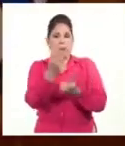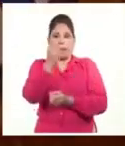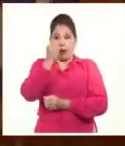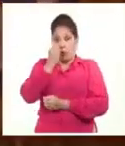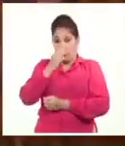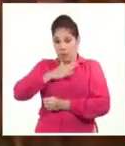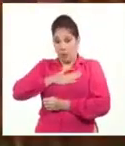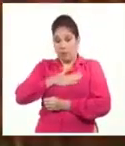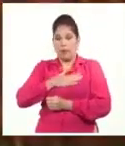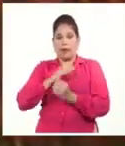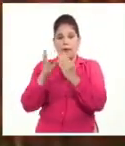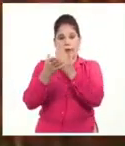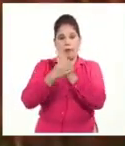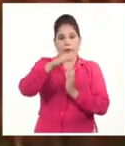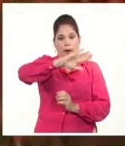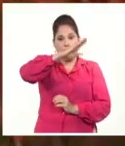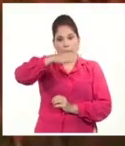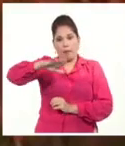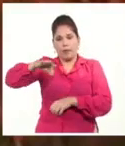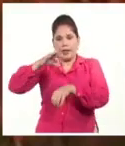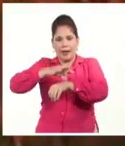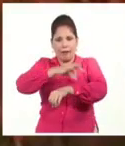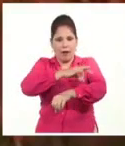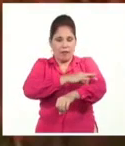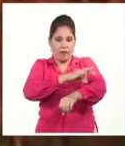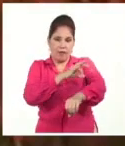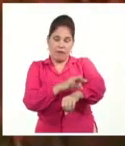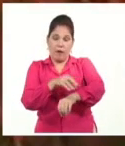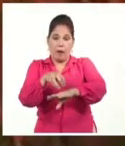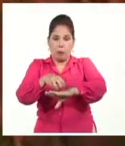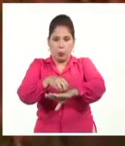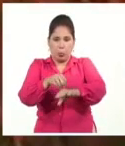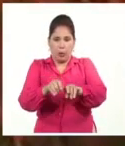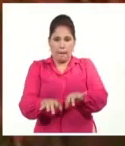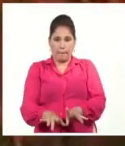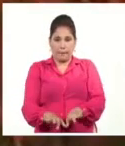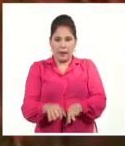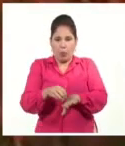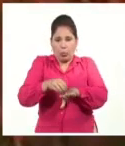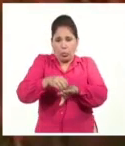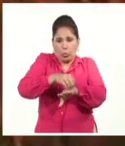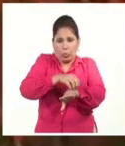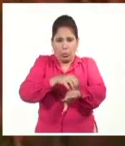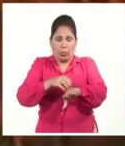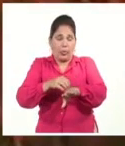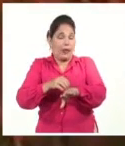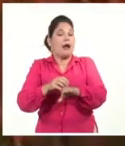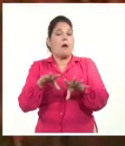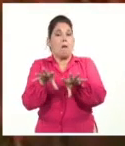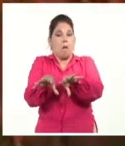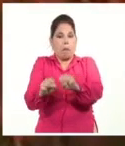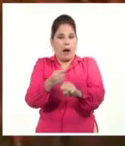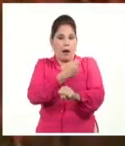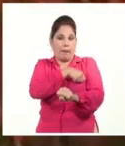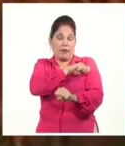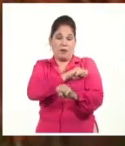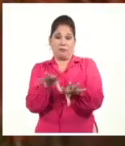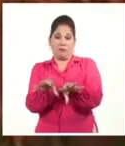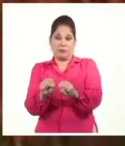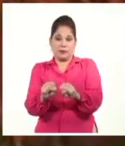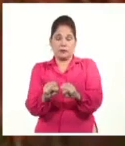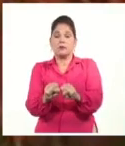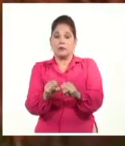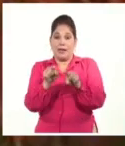refugia en el monte, contrae tifus y le salen úlceras en los pies. Casi indefenso es capturado por los españoles, pues